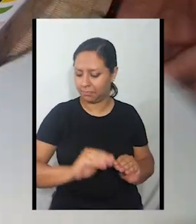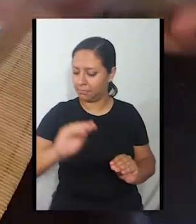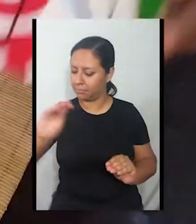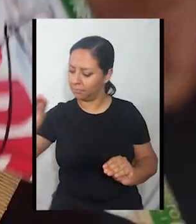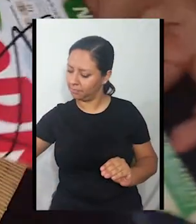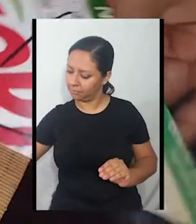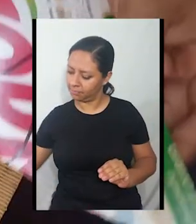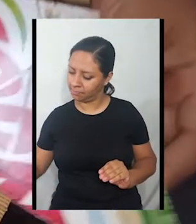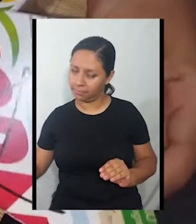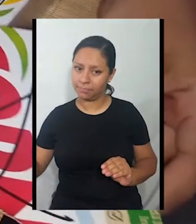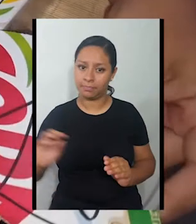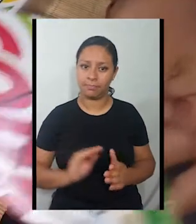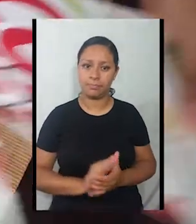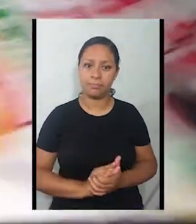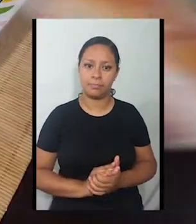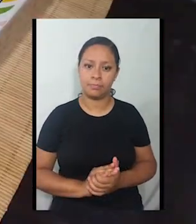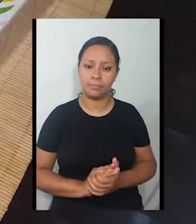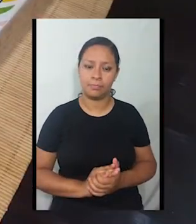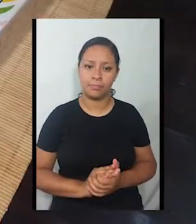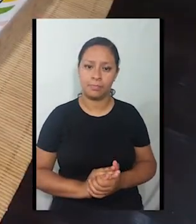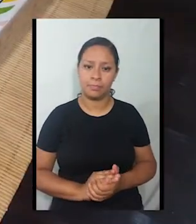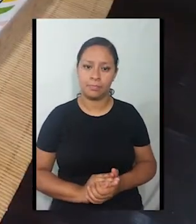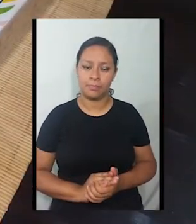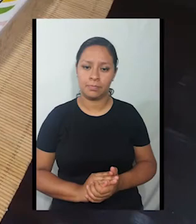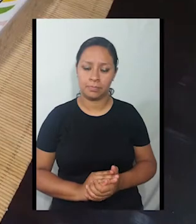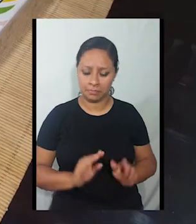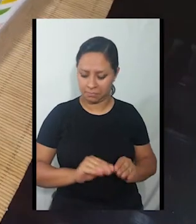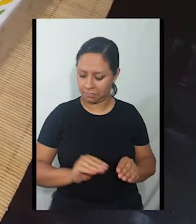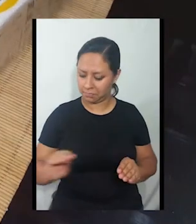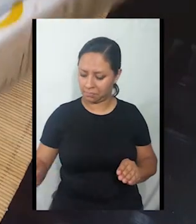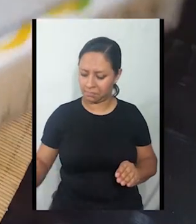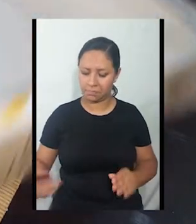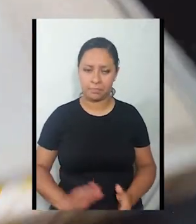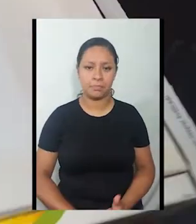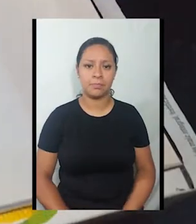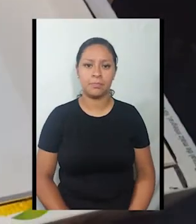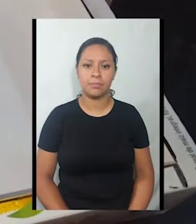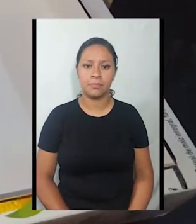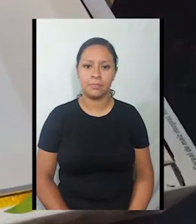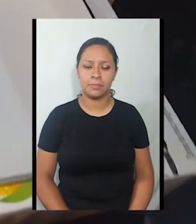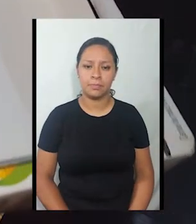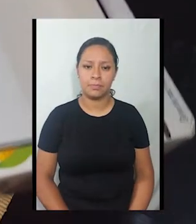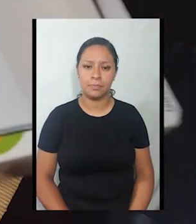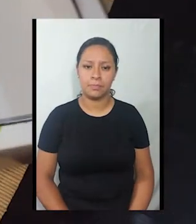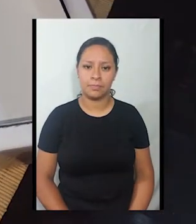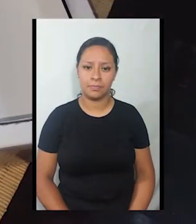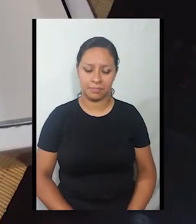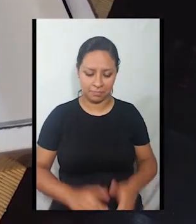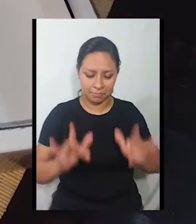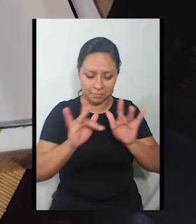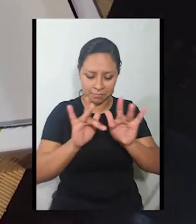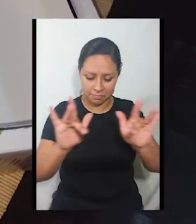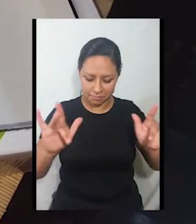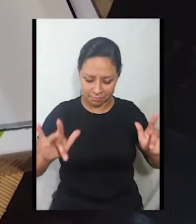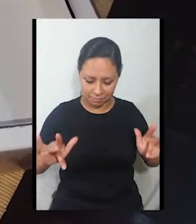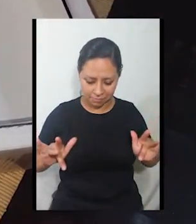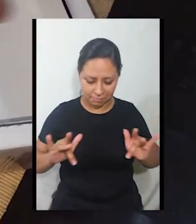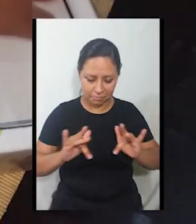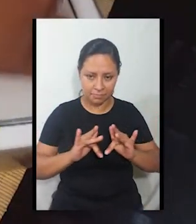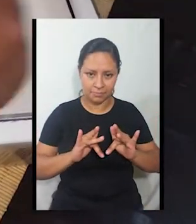sobrante, lo quitamos y nos queda el centro de la caja.